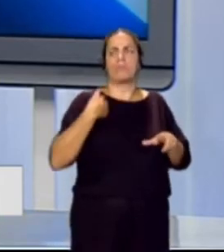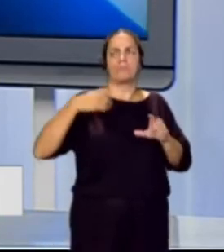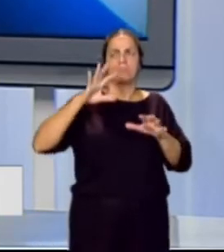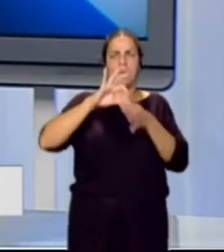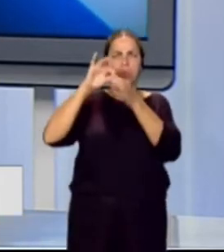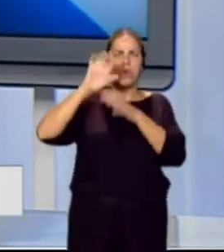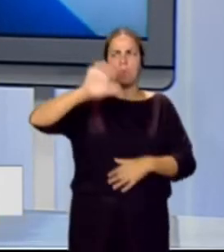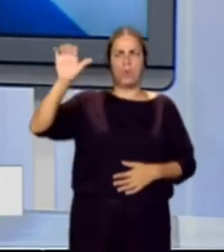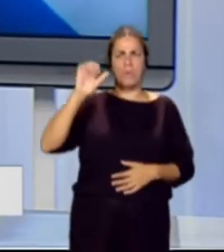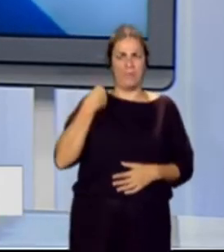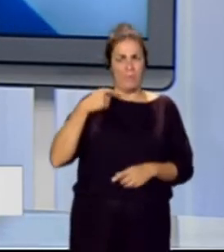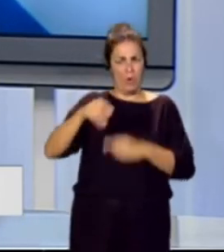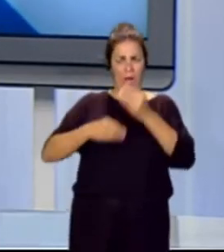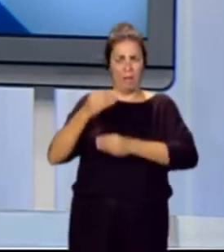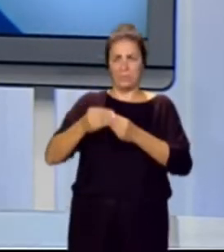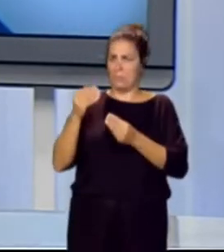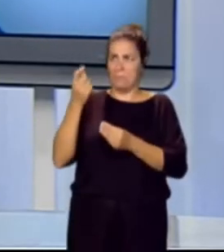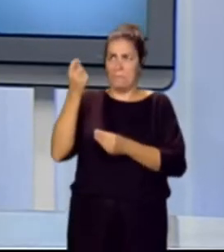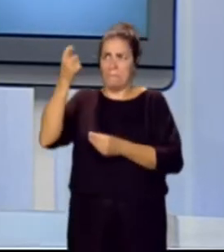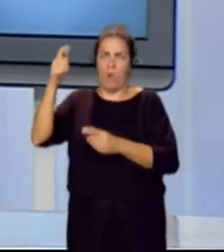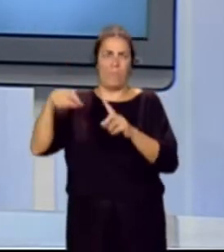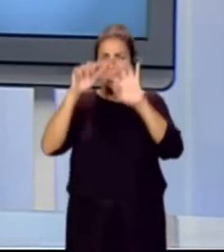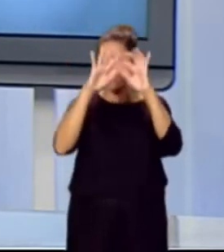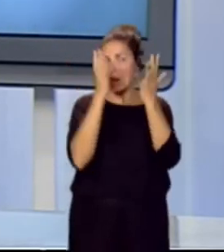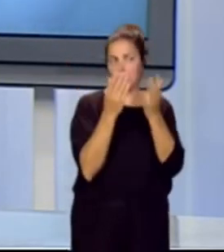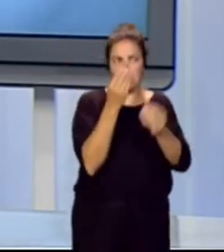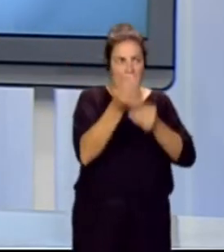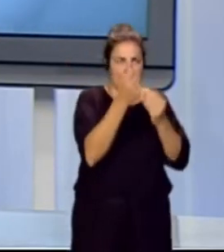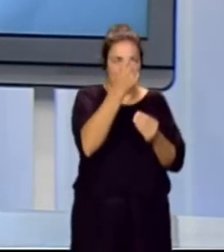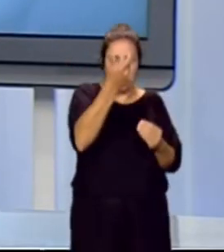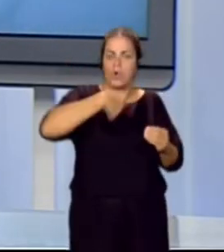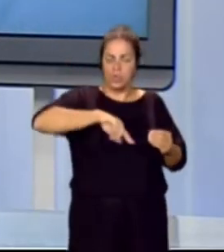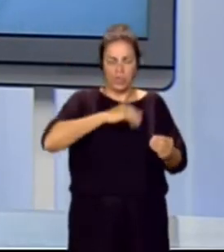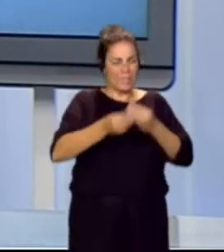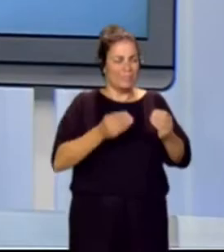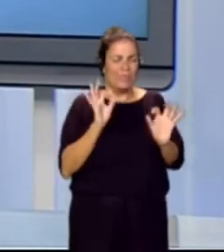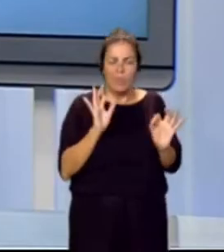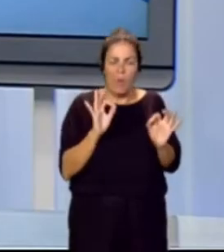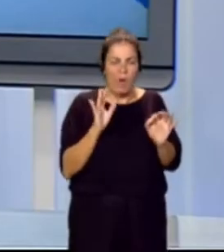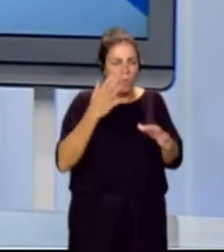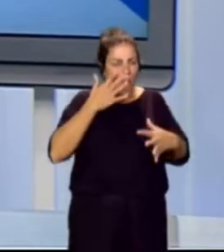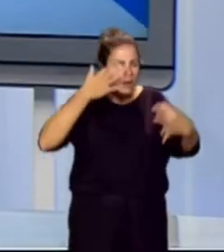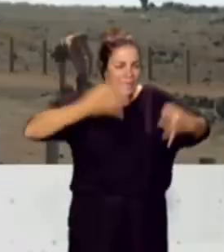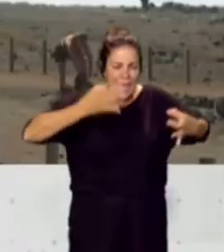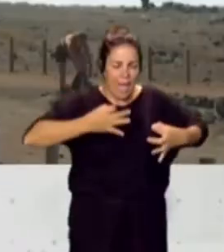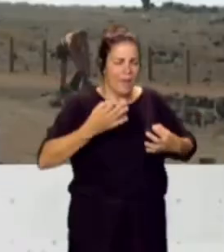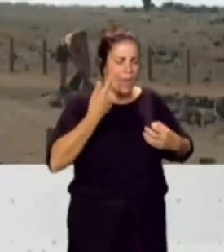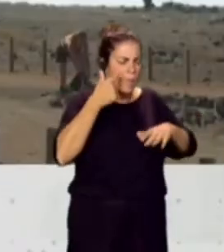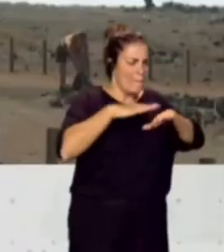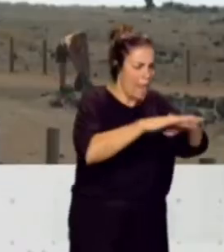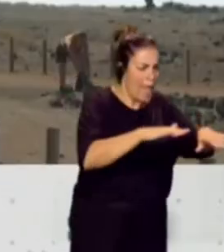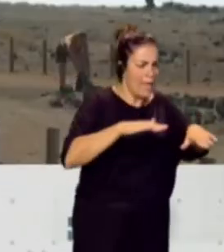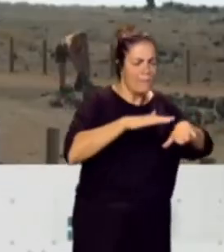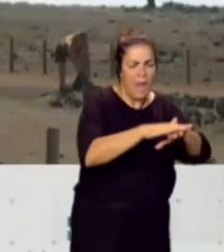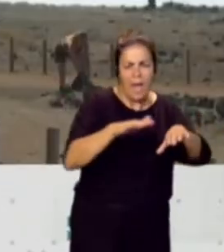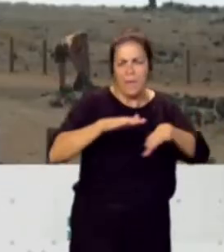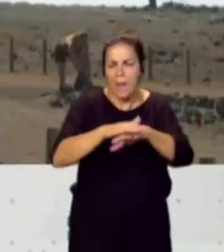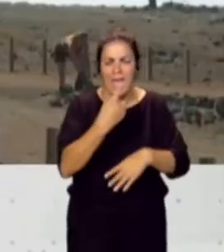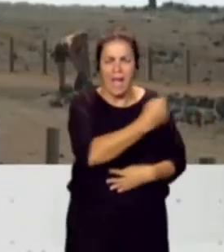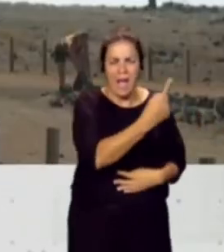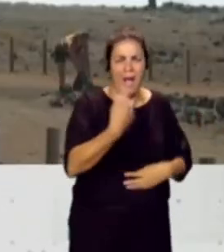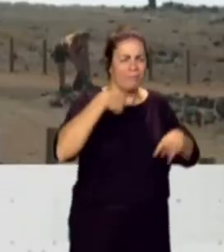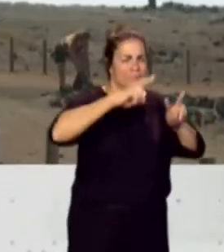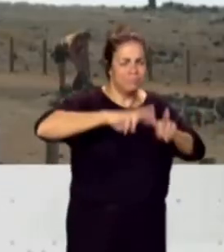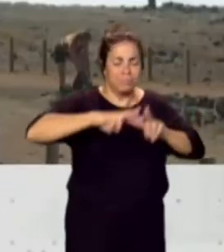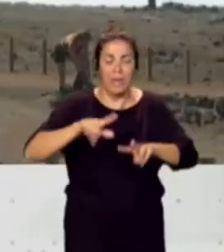pocos puntos del planeta. Somos pioneros en este aspecto. Es una radiografía exacta. Damos playa por playa. En Canarias tenemos hasta 750